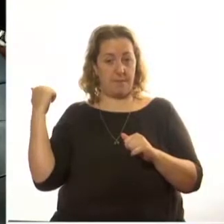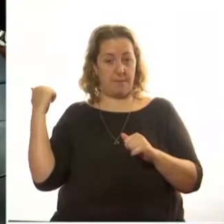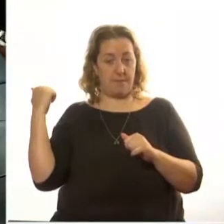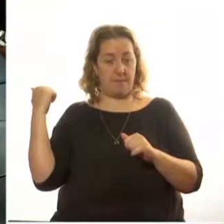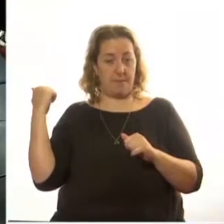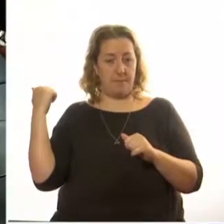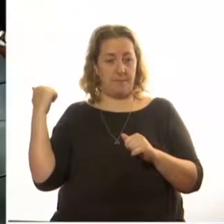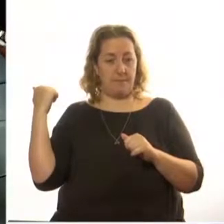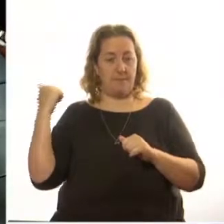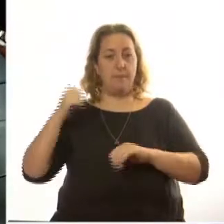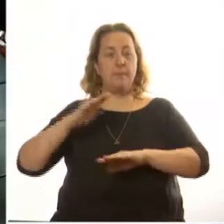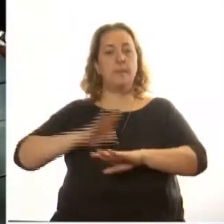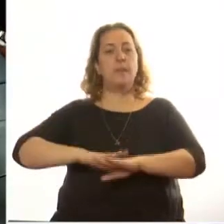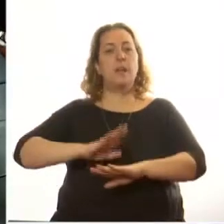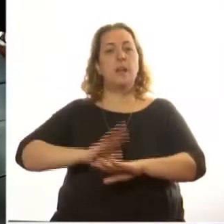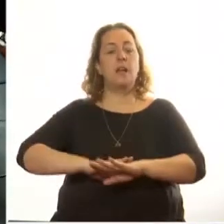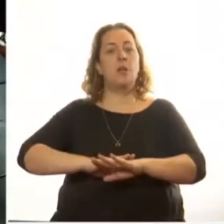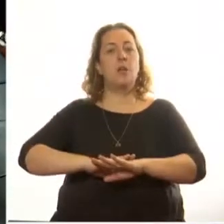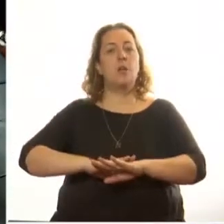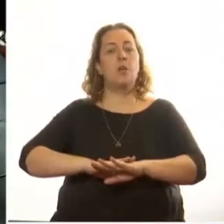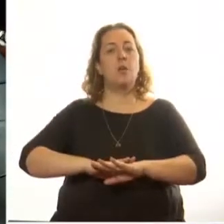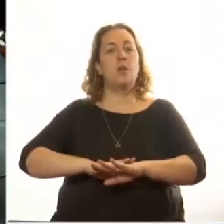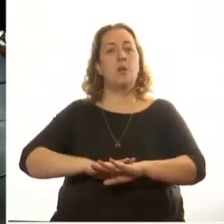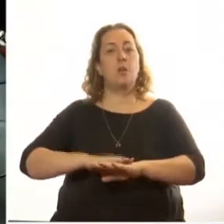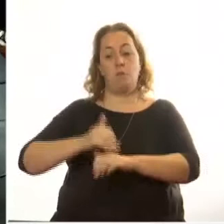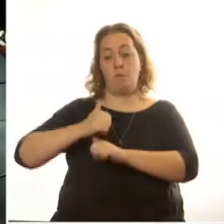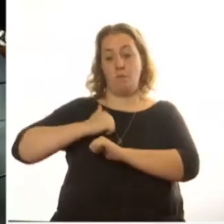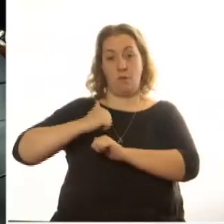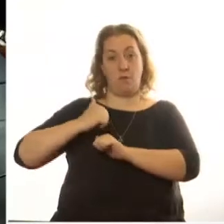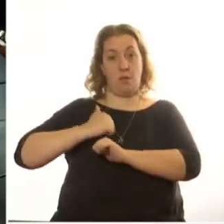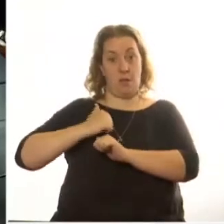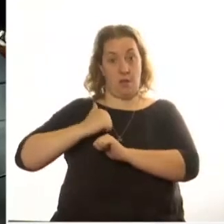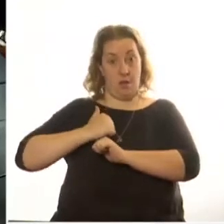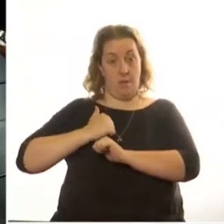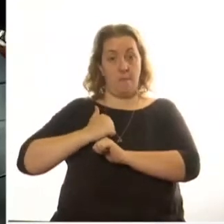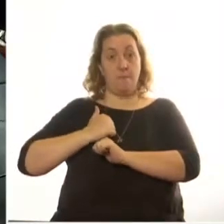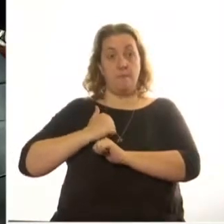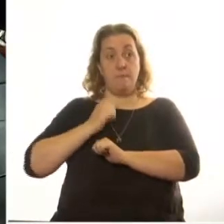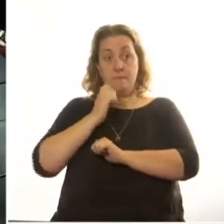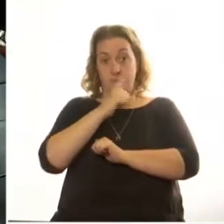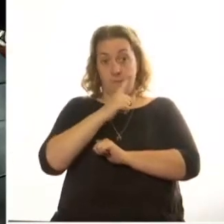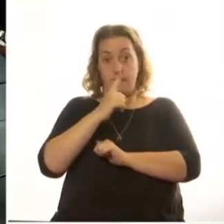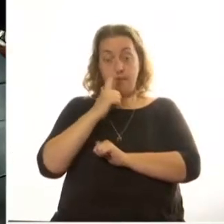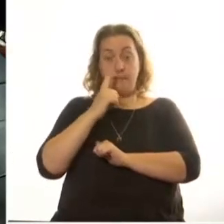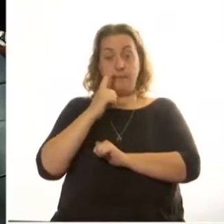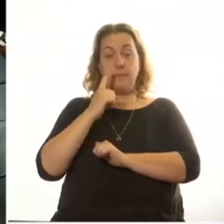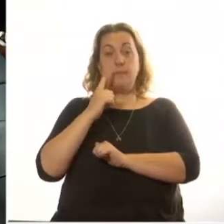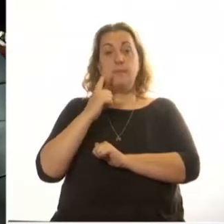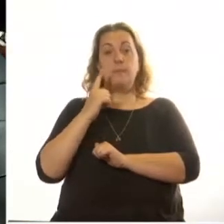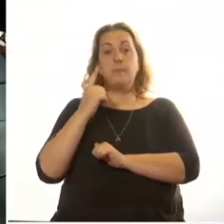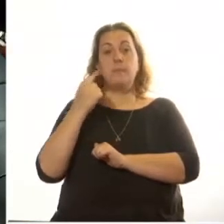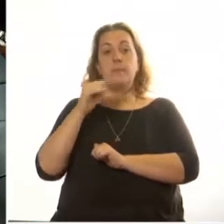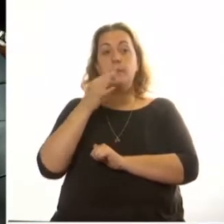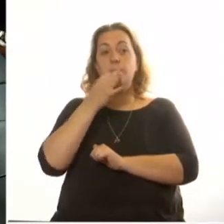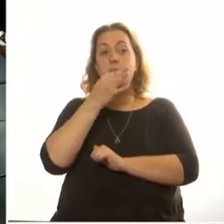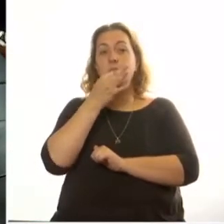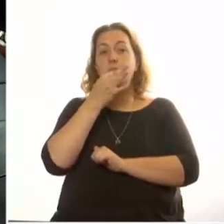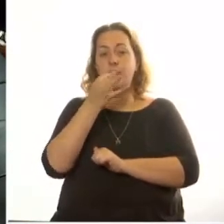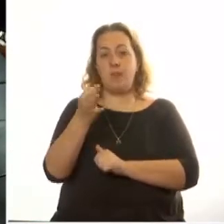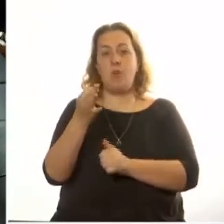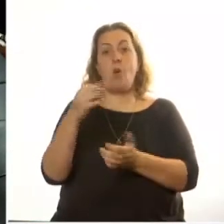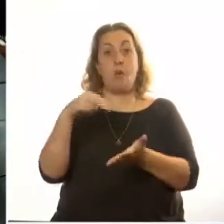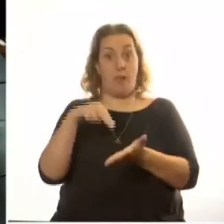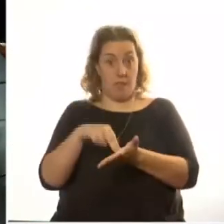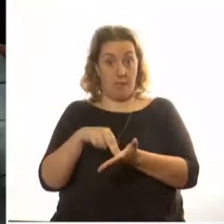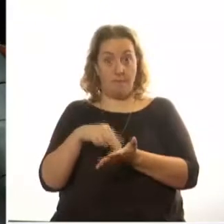el encargado de la Fuerza Aérea Iraní dijo que está lista para la guerra que